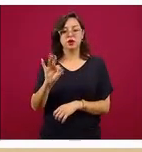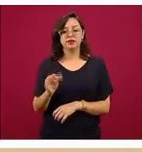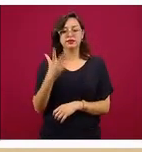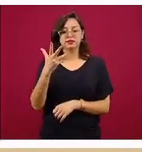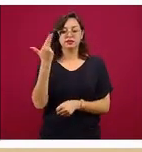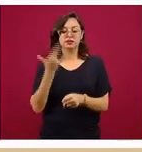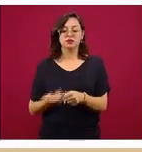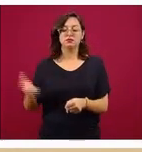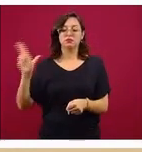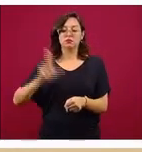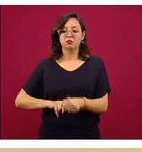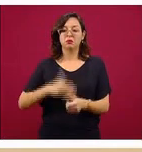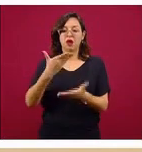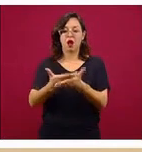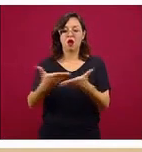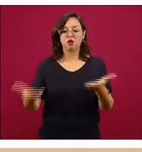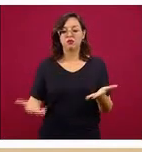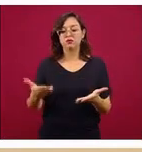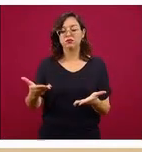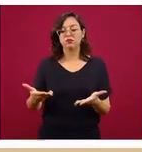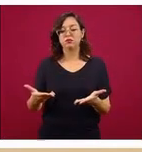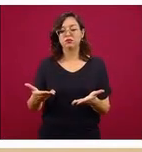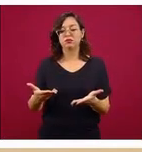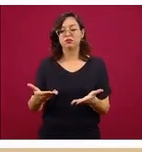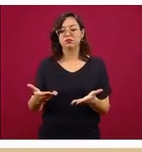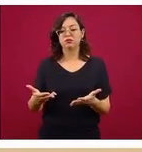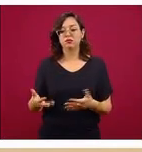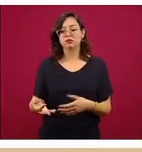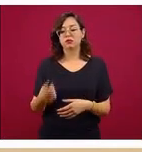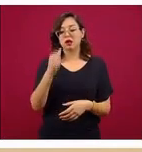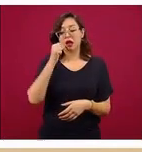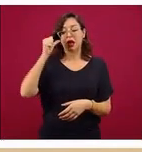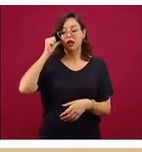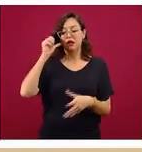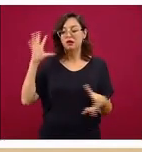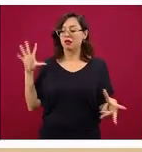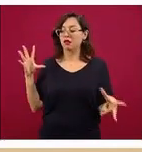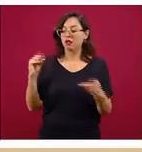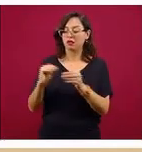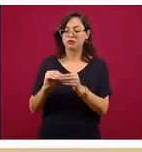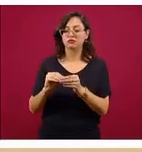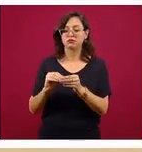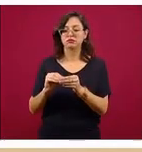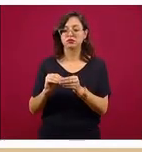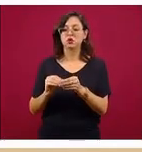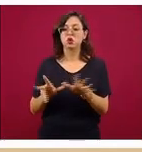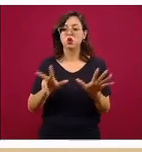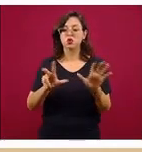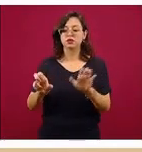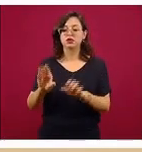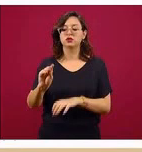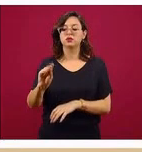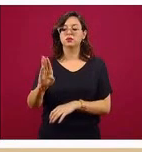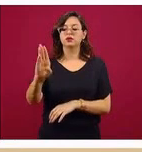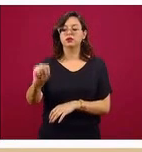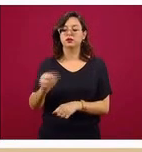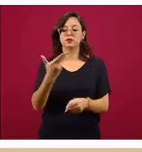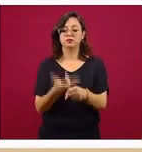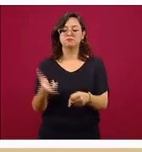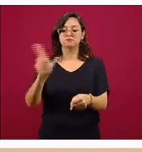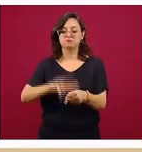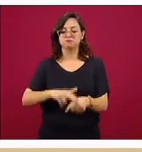hospitales y hoy estamos con el corte de ayer, 27 de junio, 899